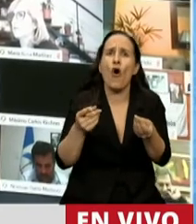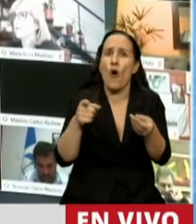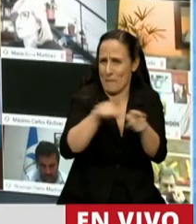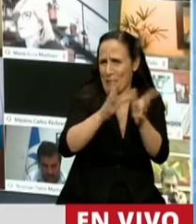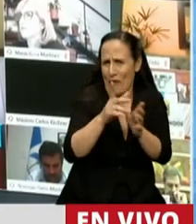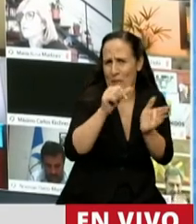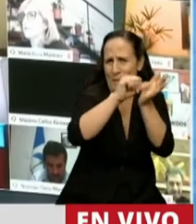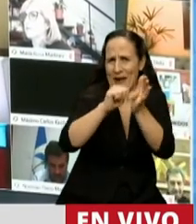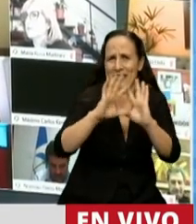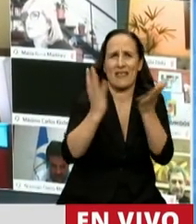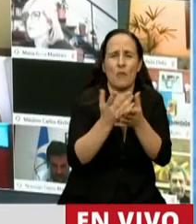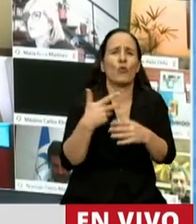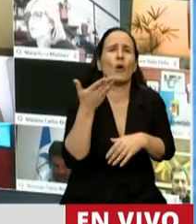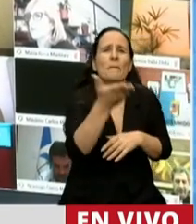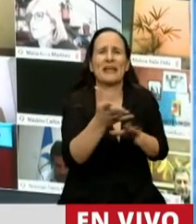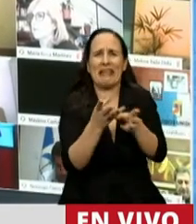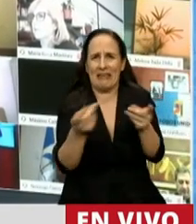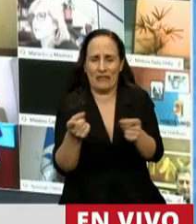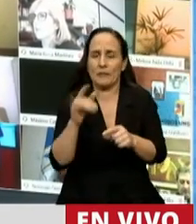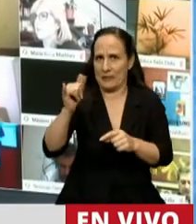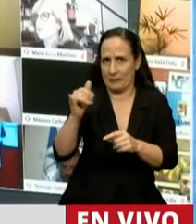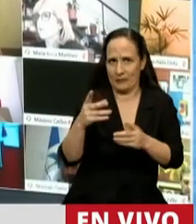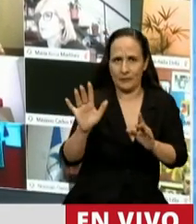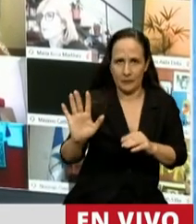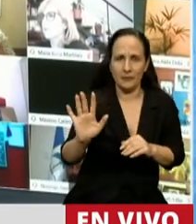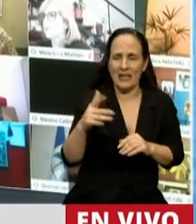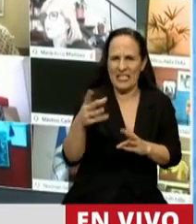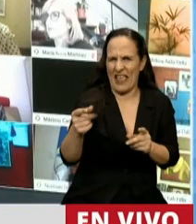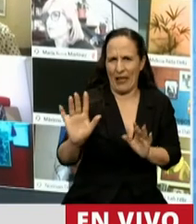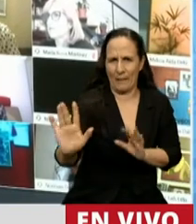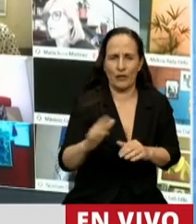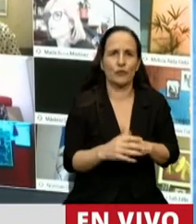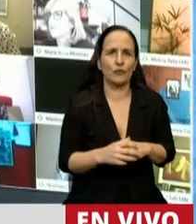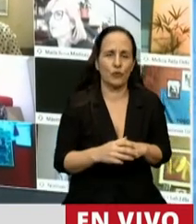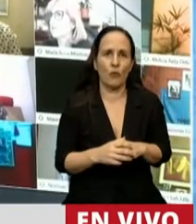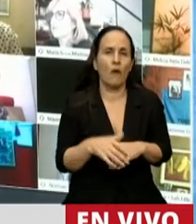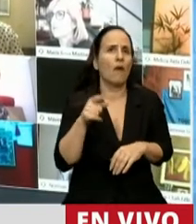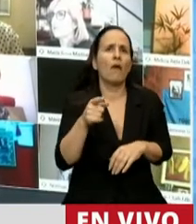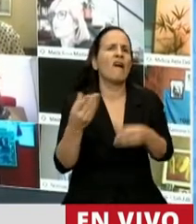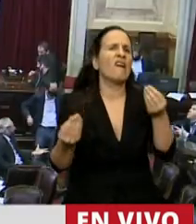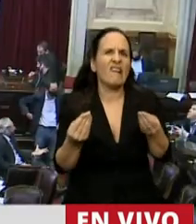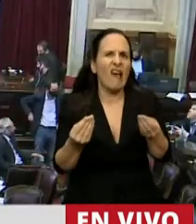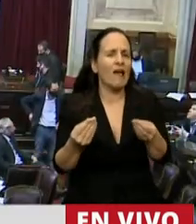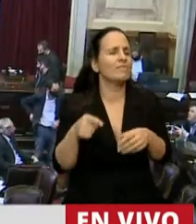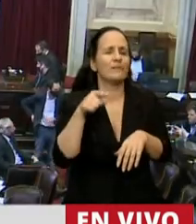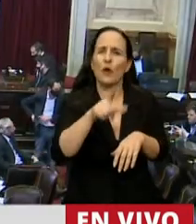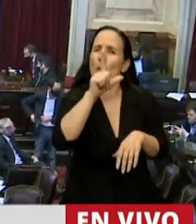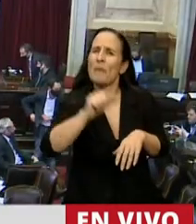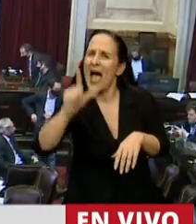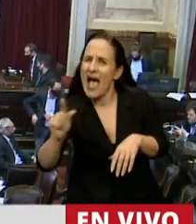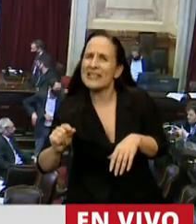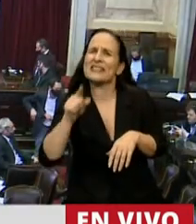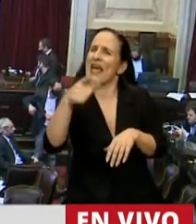del mundo, sean más que nunca deben proteger y